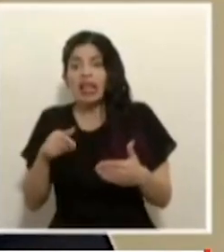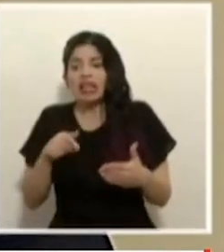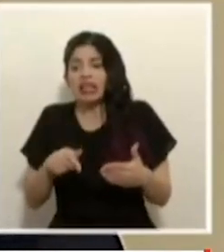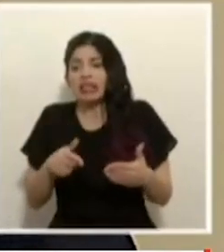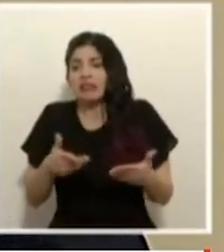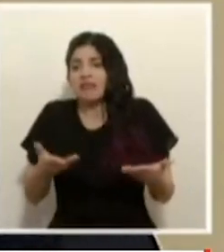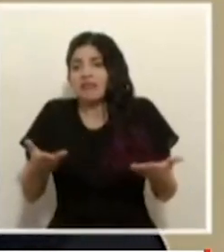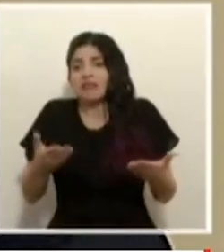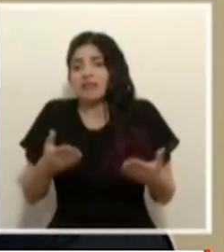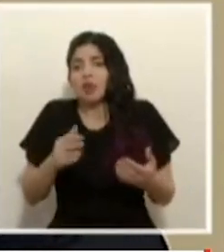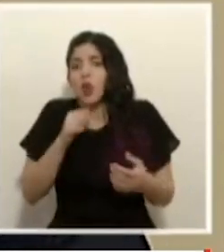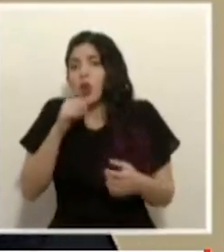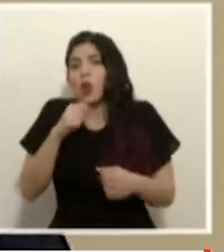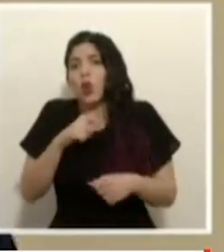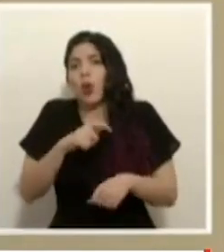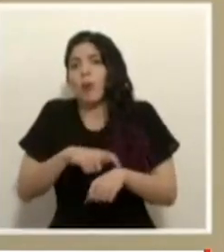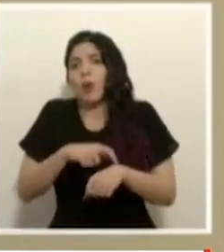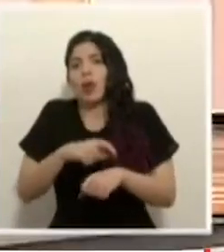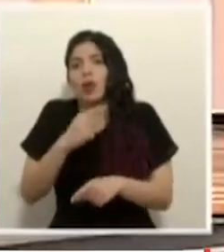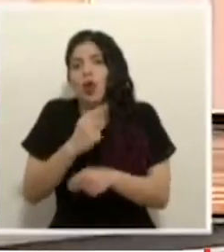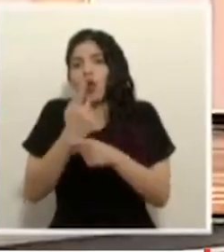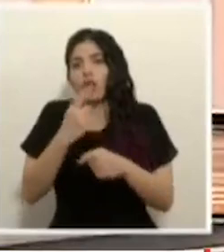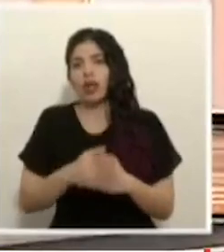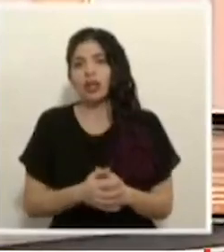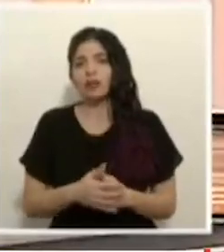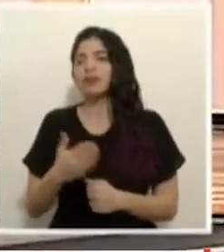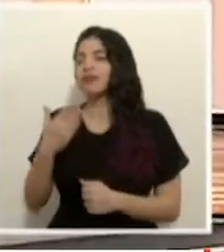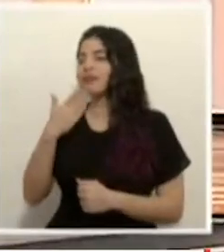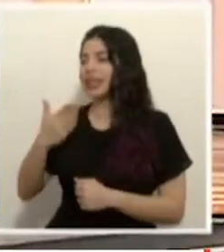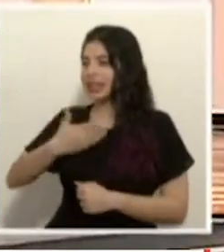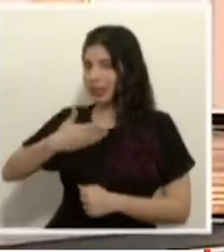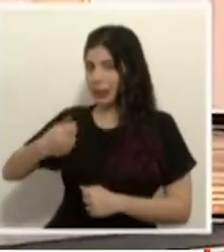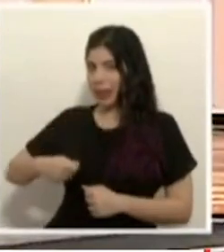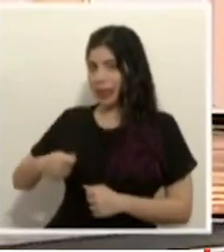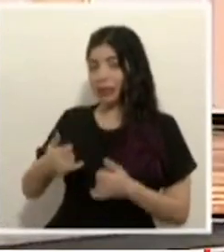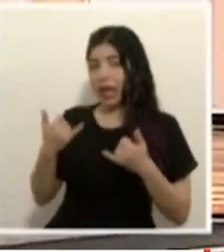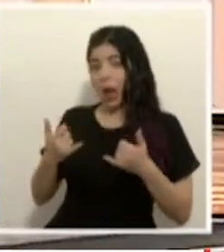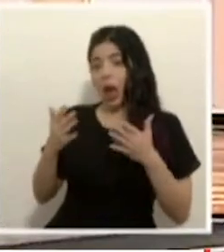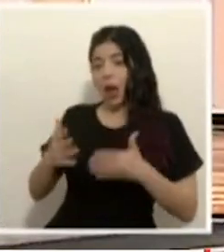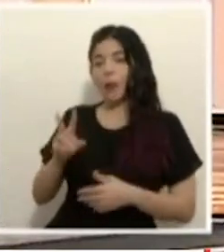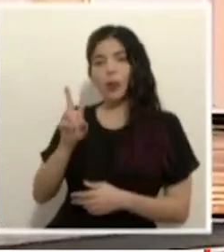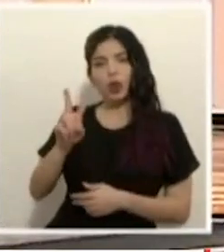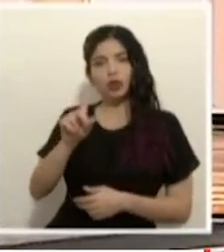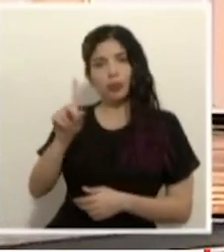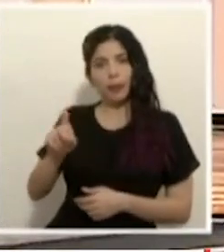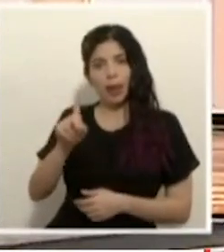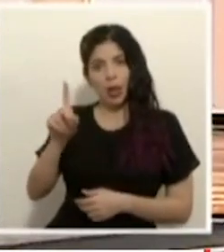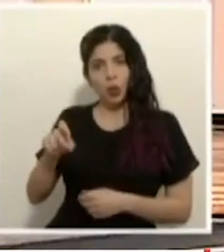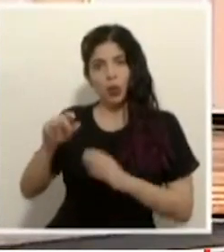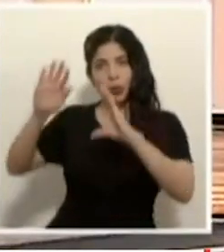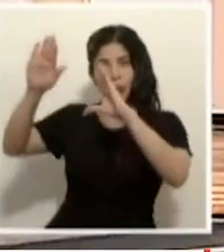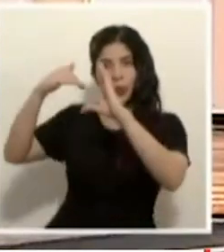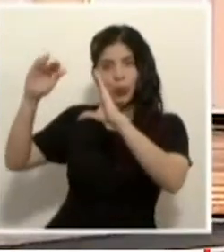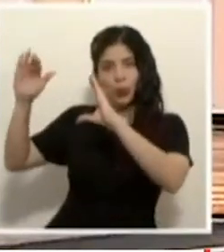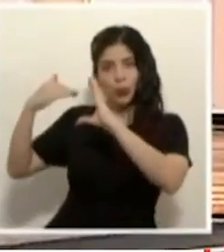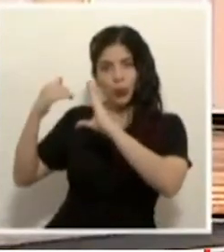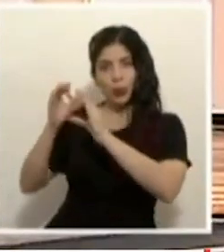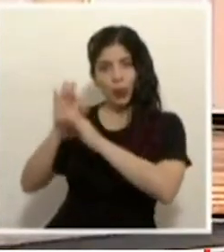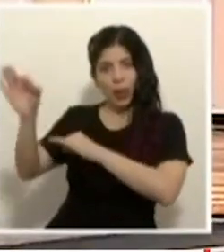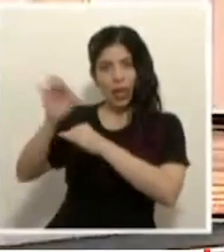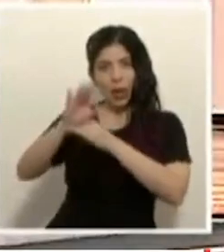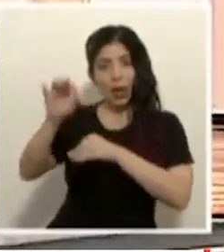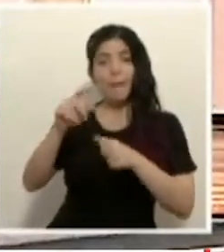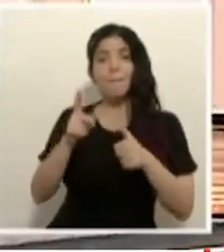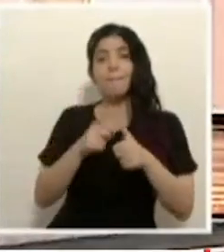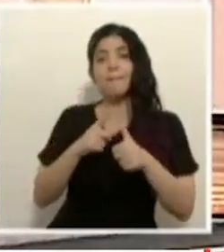fuera de tiempo gracias gracias señor presidente nos restan dos consultas que se hacen vía remota de los medios regionales la